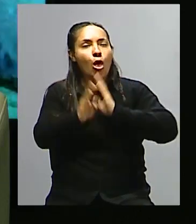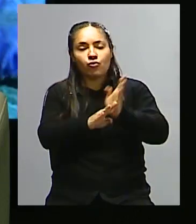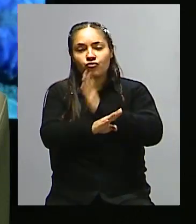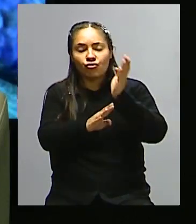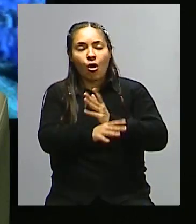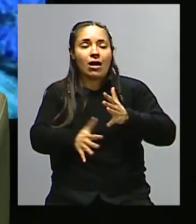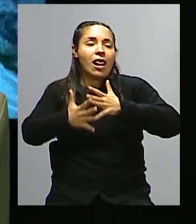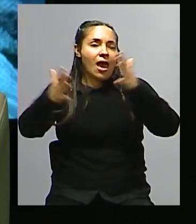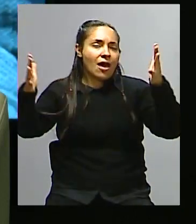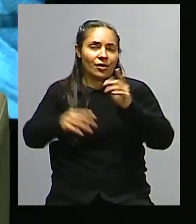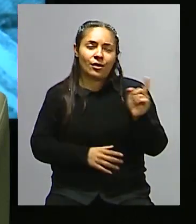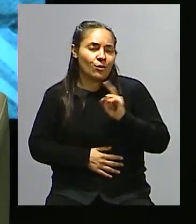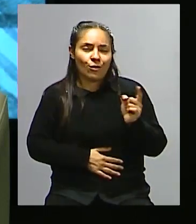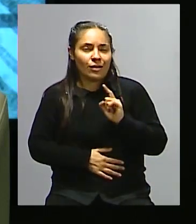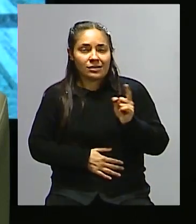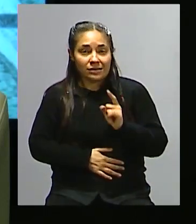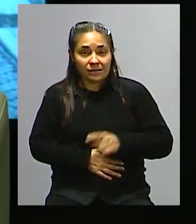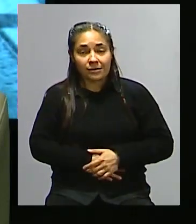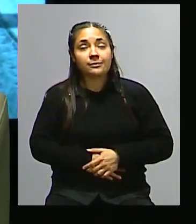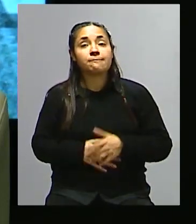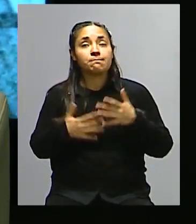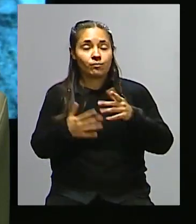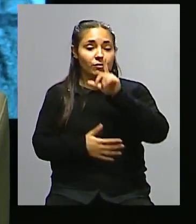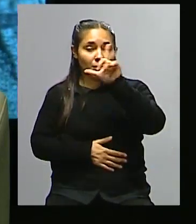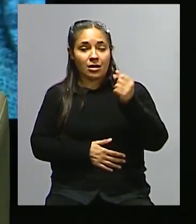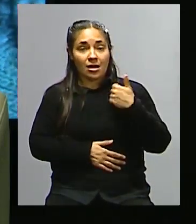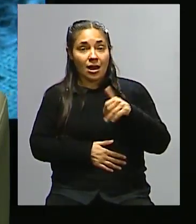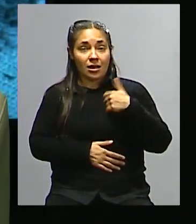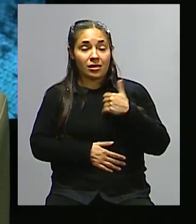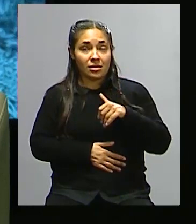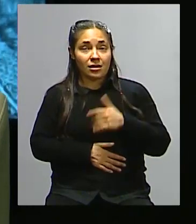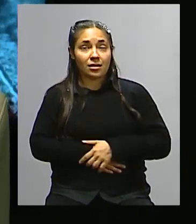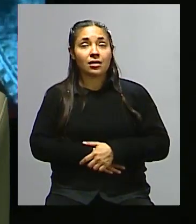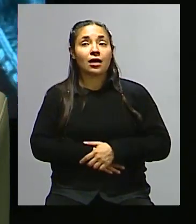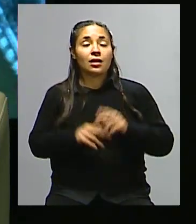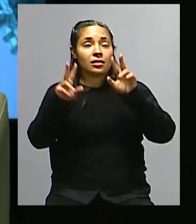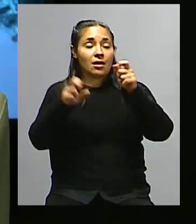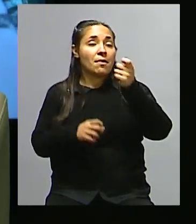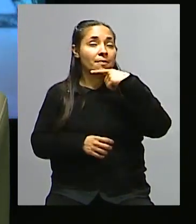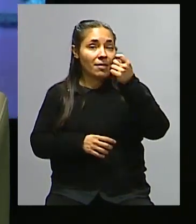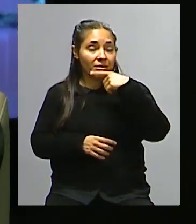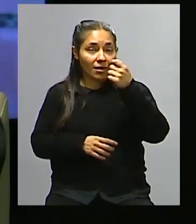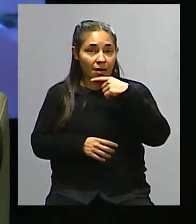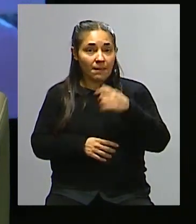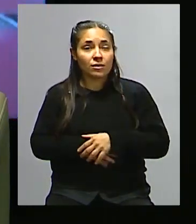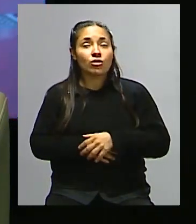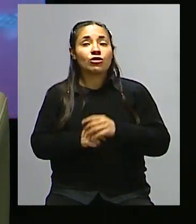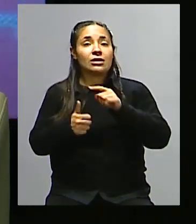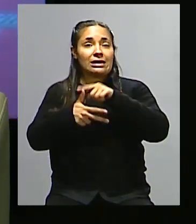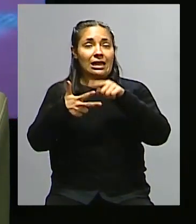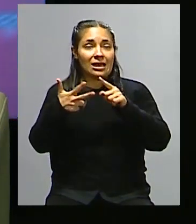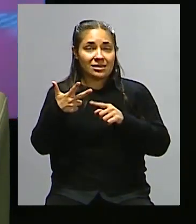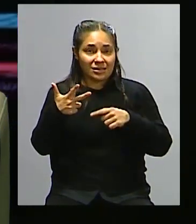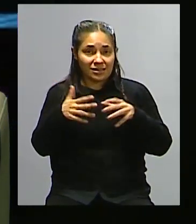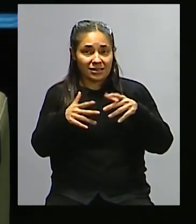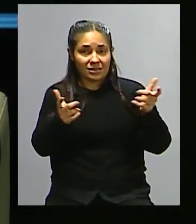importante y bueno, en la República Argentina existen, en lo que hace a medicamentos, tres cámaras que agrupan a las distintas